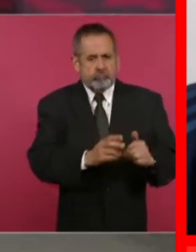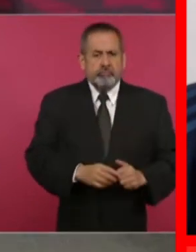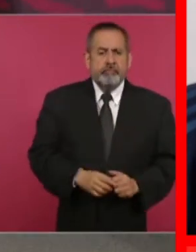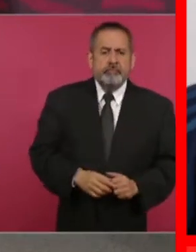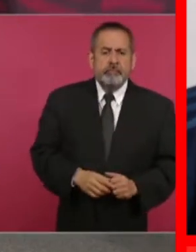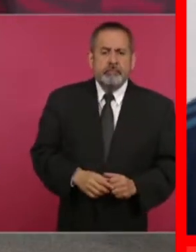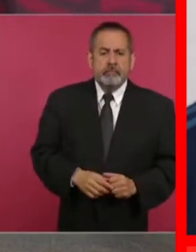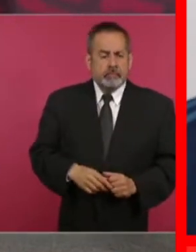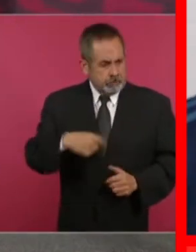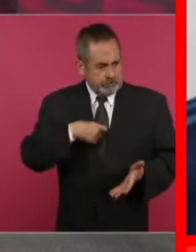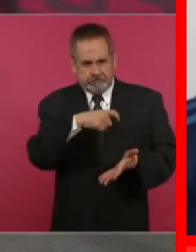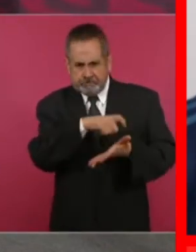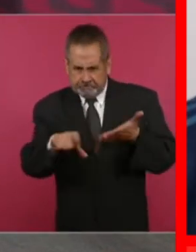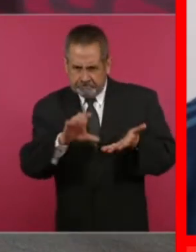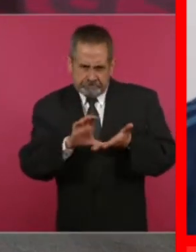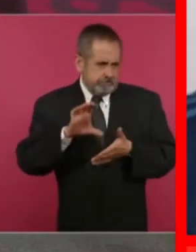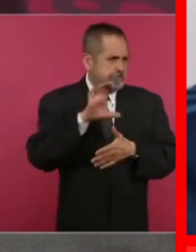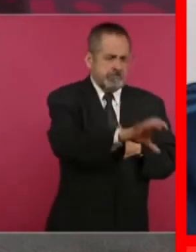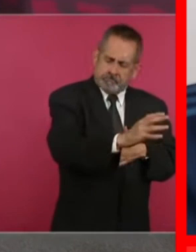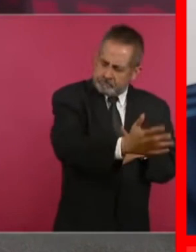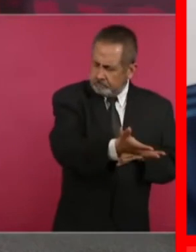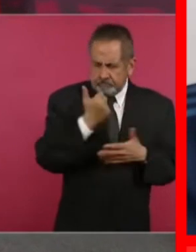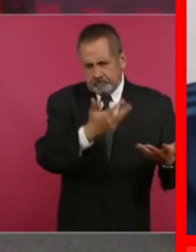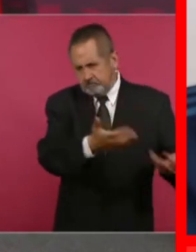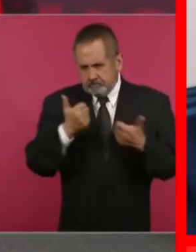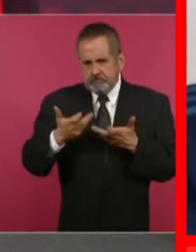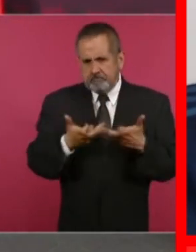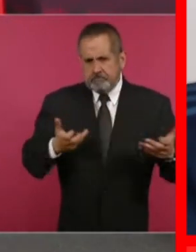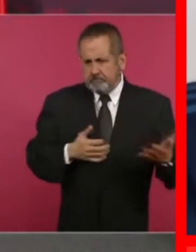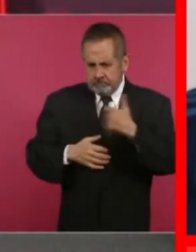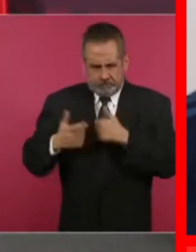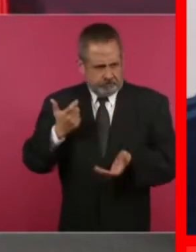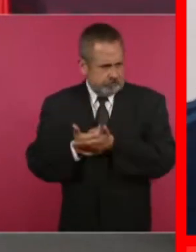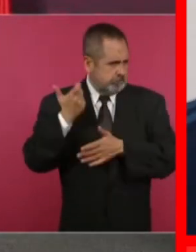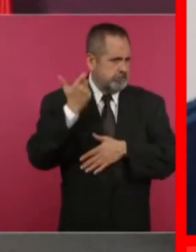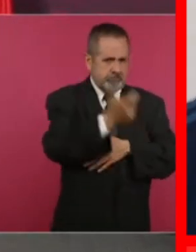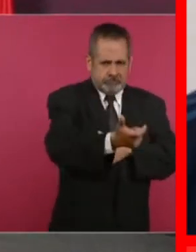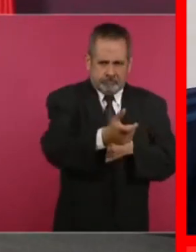Les compramos el terreno, todo.